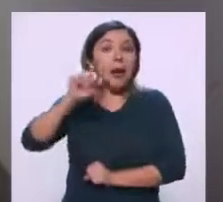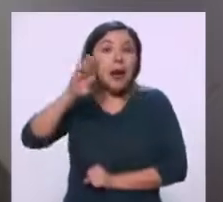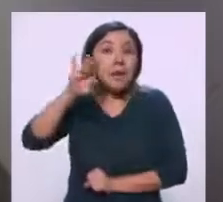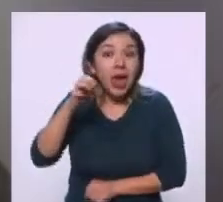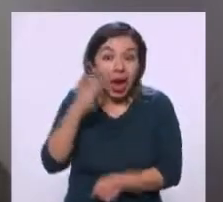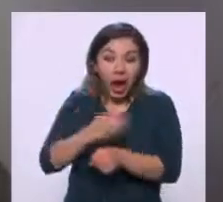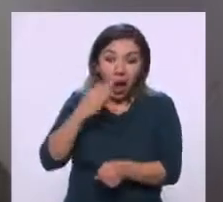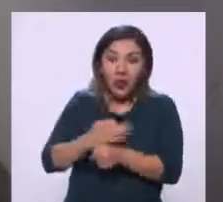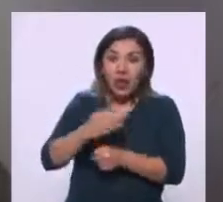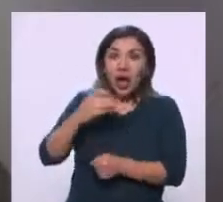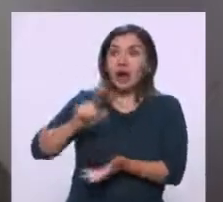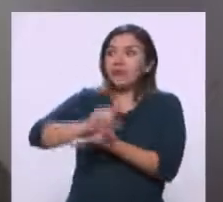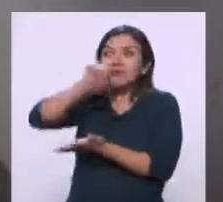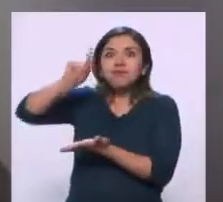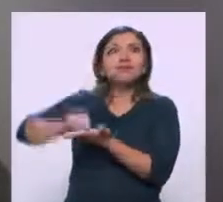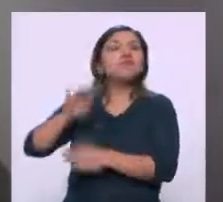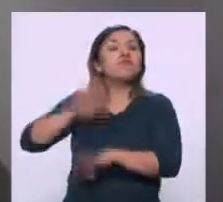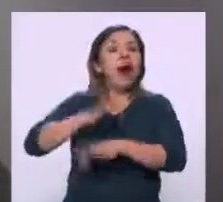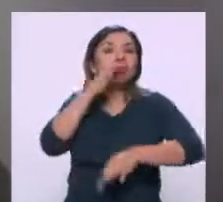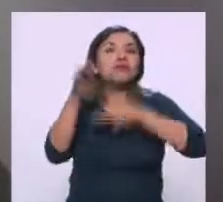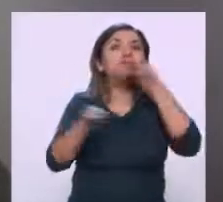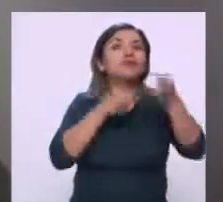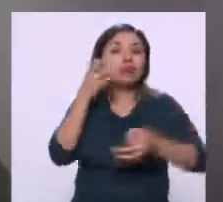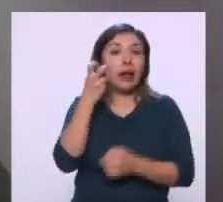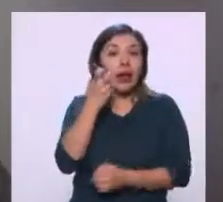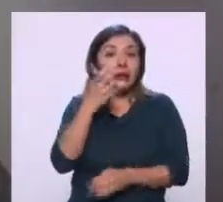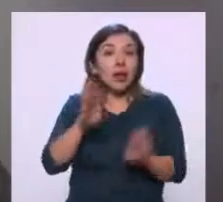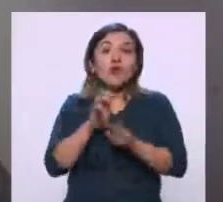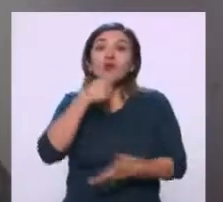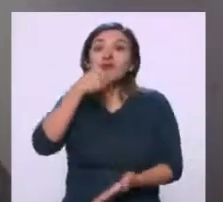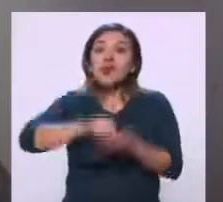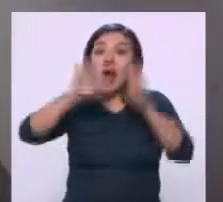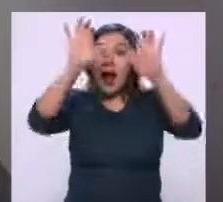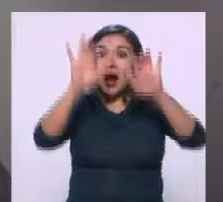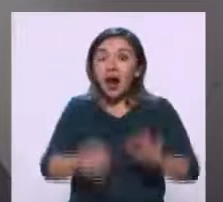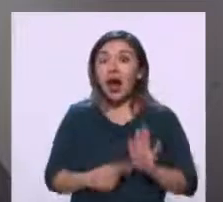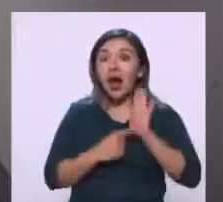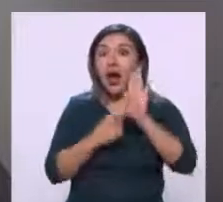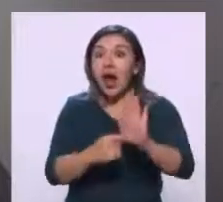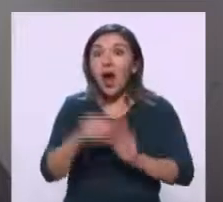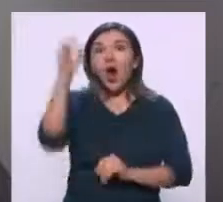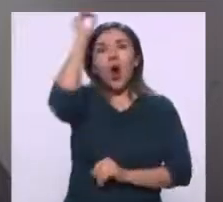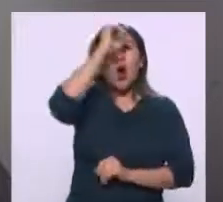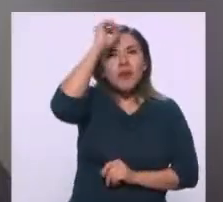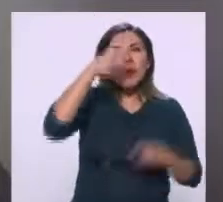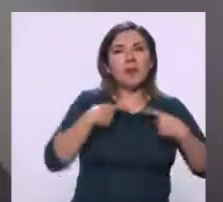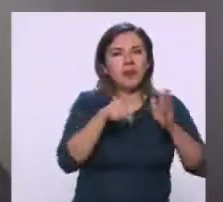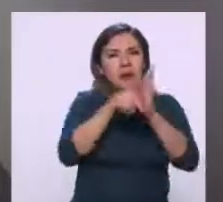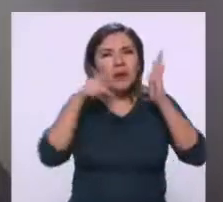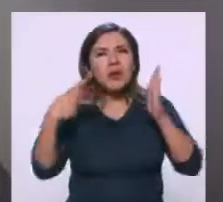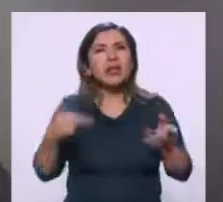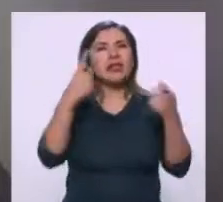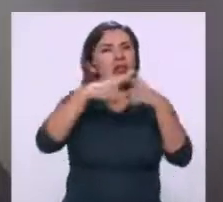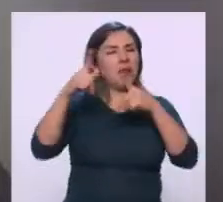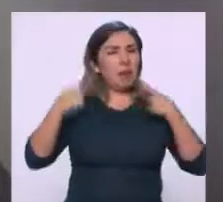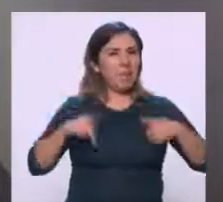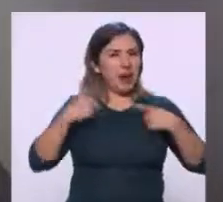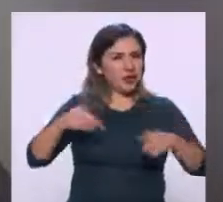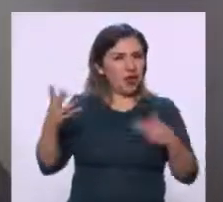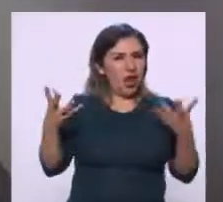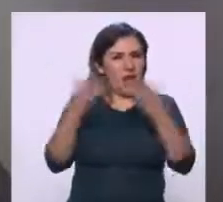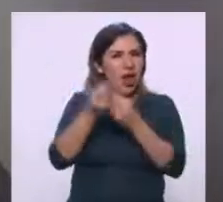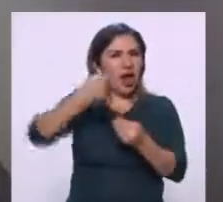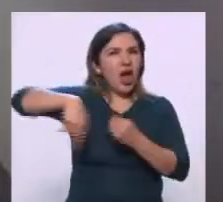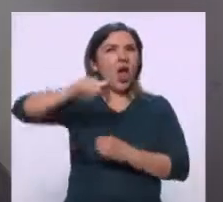a estas horas de la noche. Y, pues, bueno, la revelación de esta carta entre opinadores, periodistas, gente del